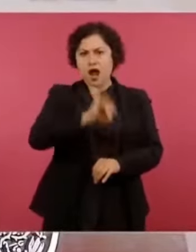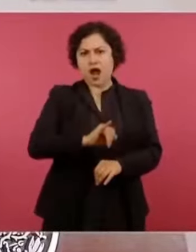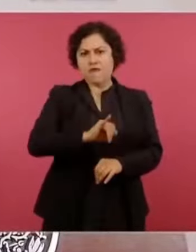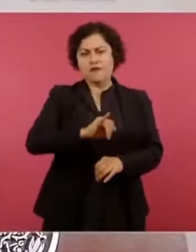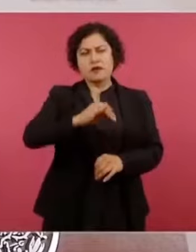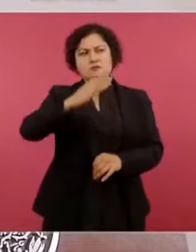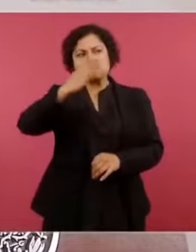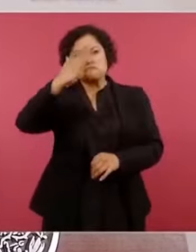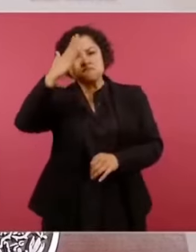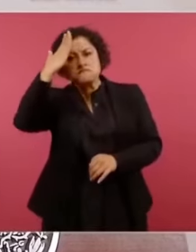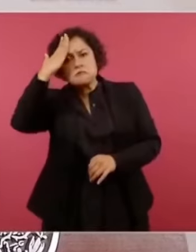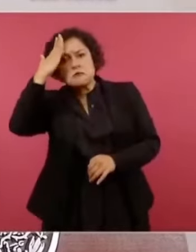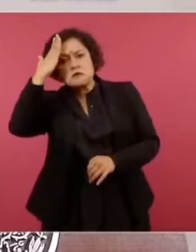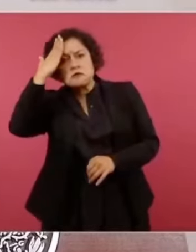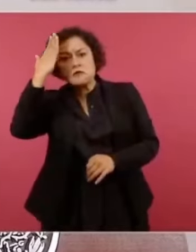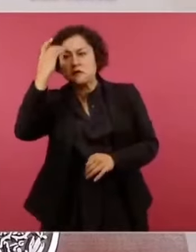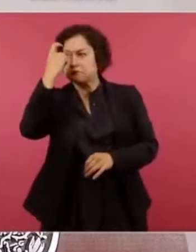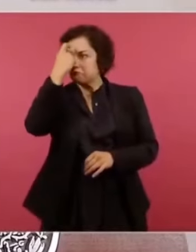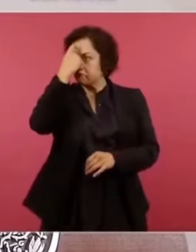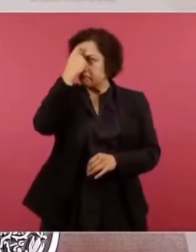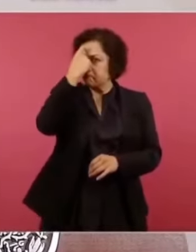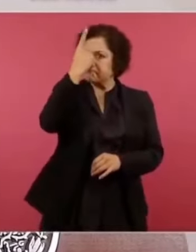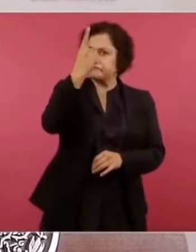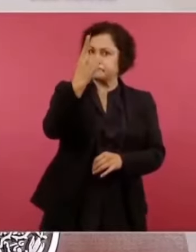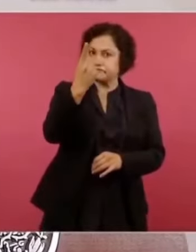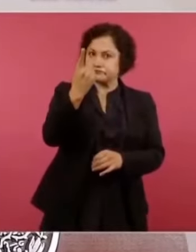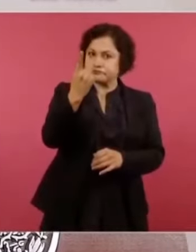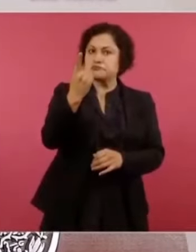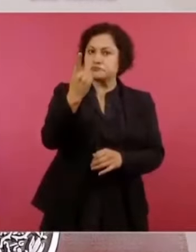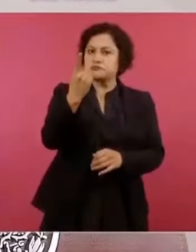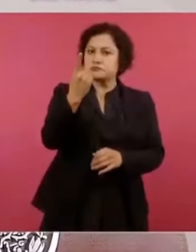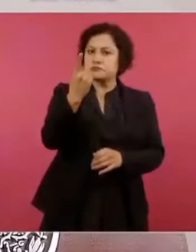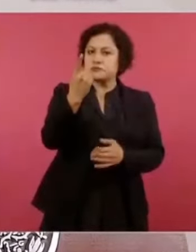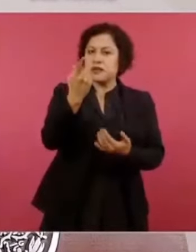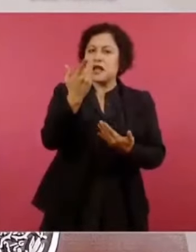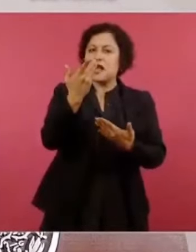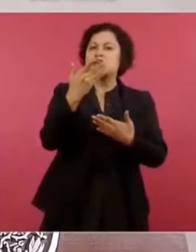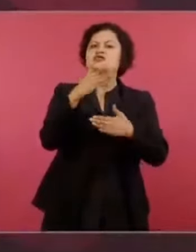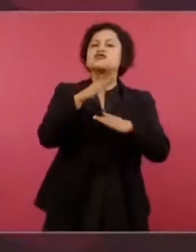de la simulación.